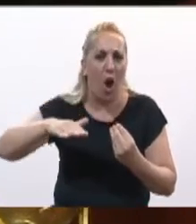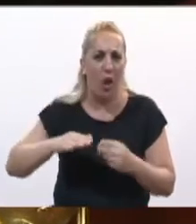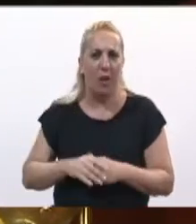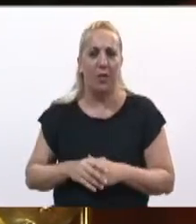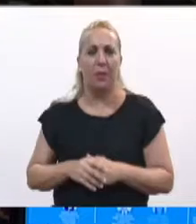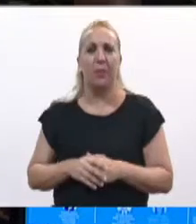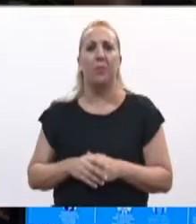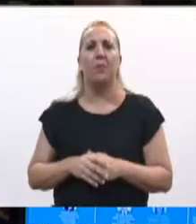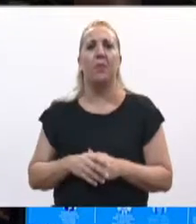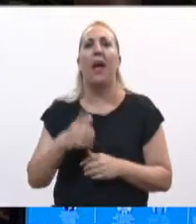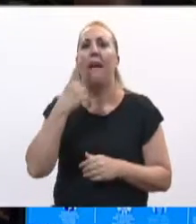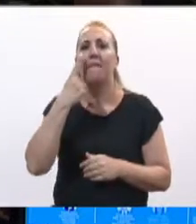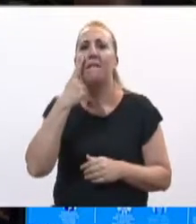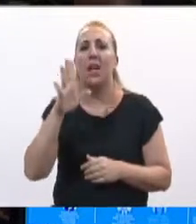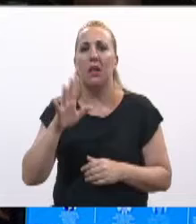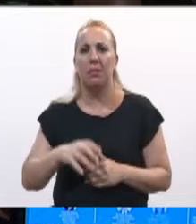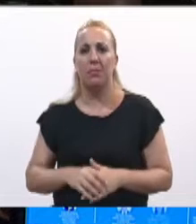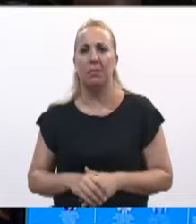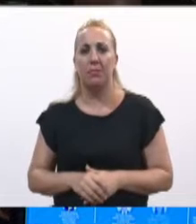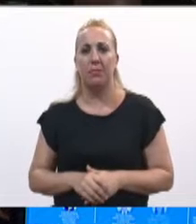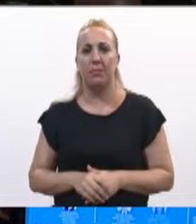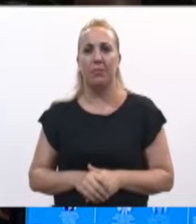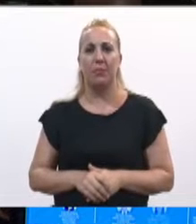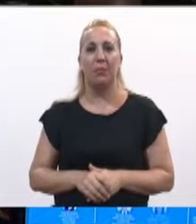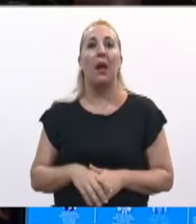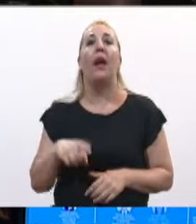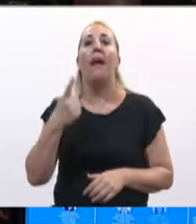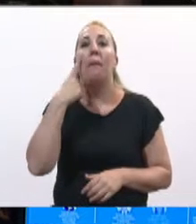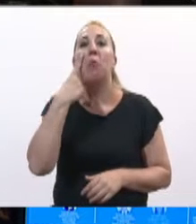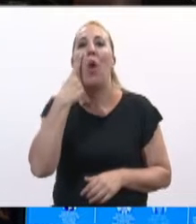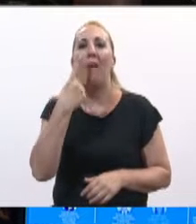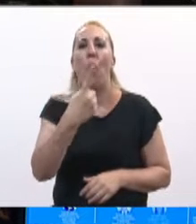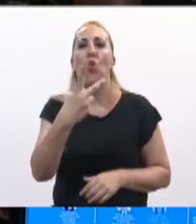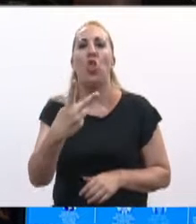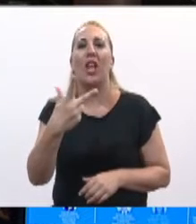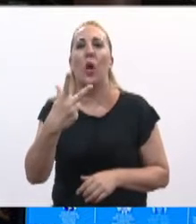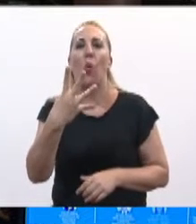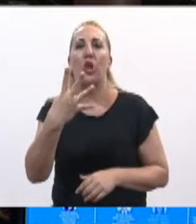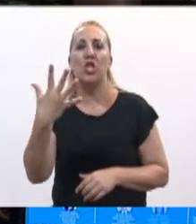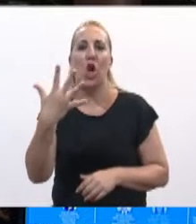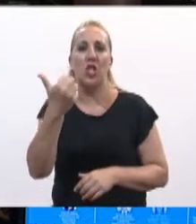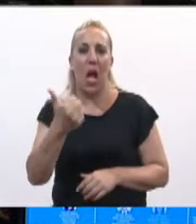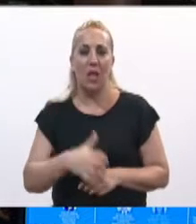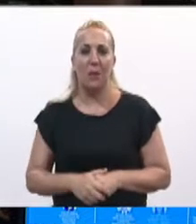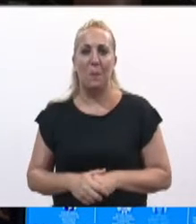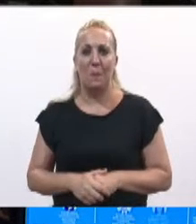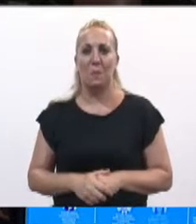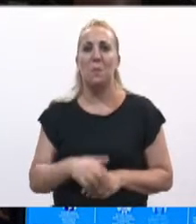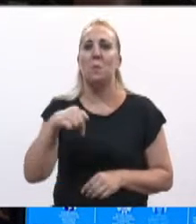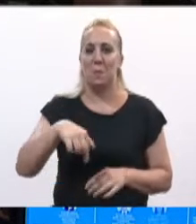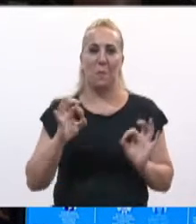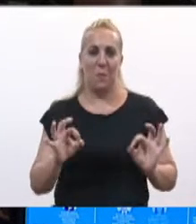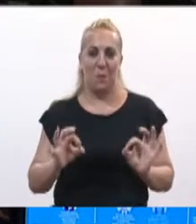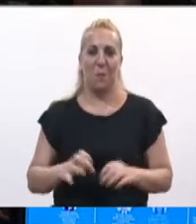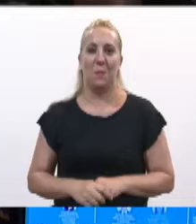Sí. A ver, a ver. Probando, uno, dos, tres, cuatro, cinco, seis. Ahora está bien. Probando.